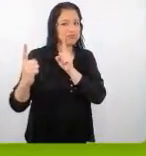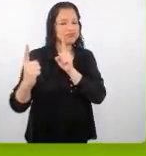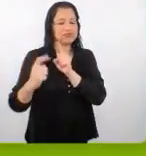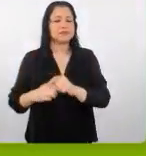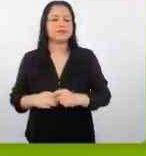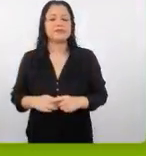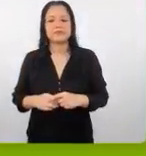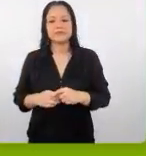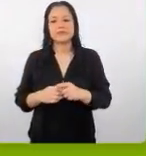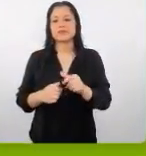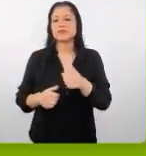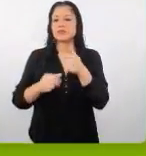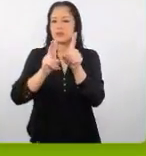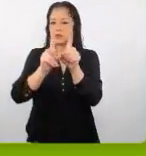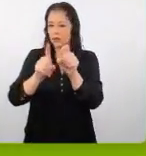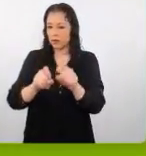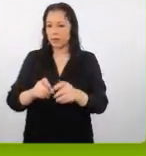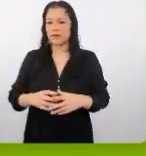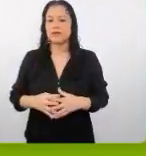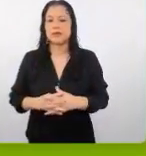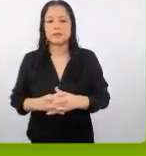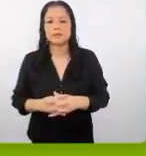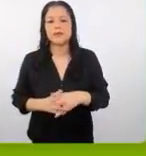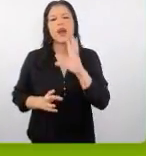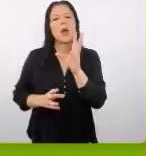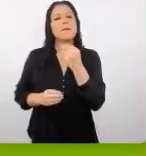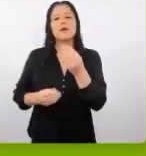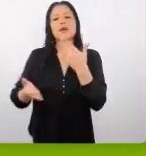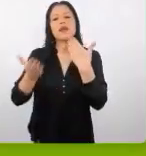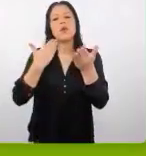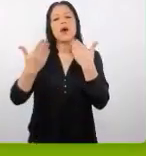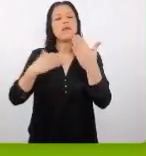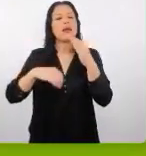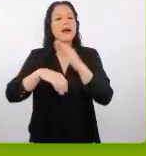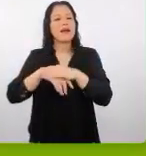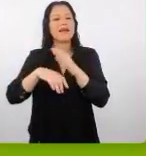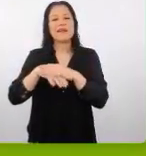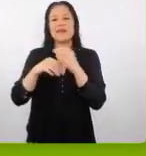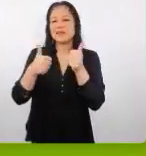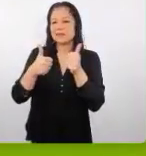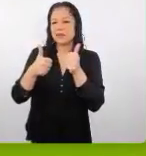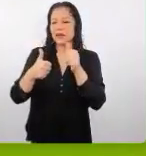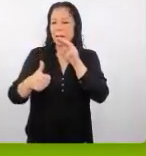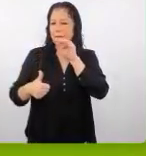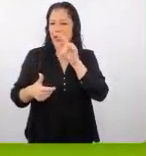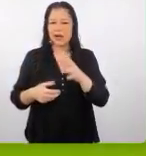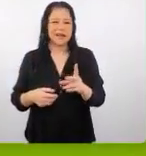una pregunta más ¿por qué no hablan bien el inglés Magali?